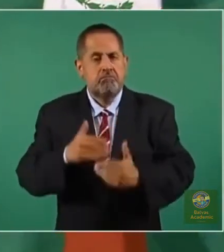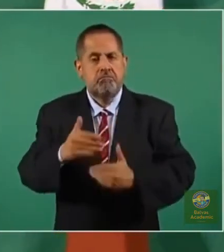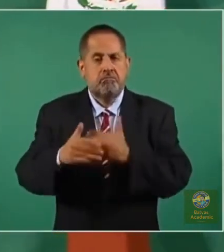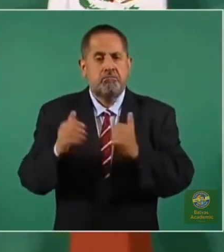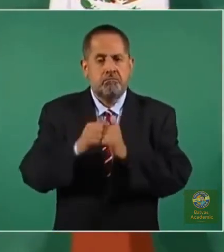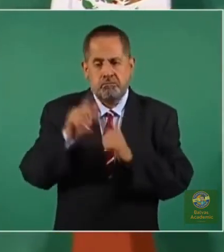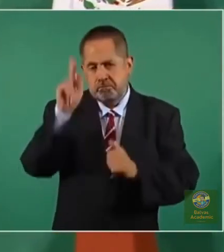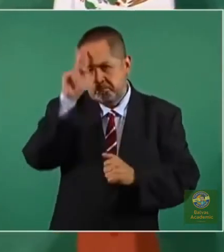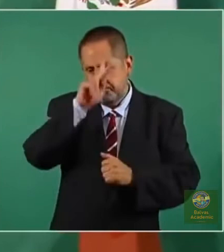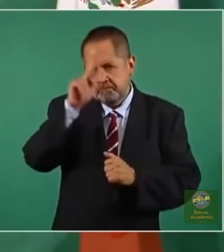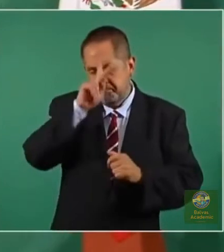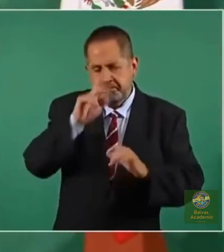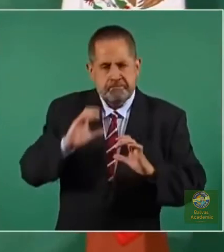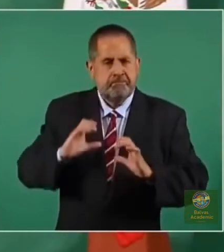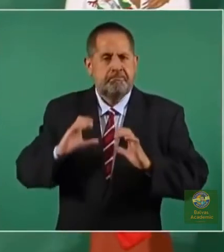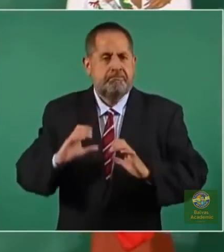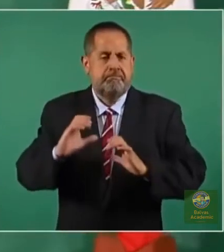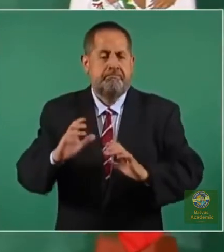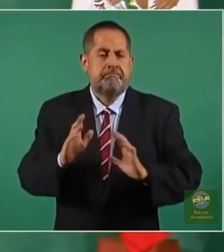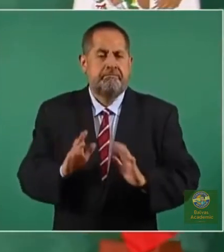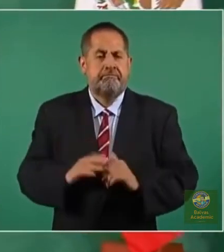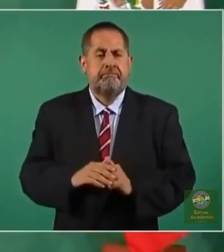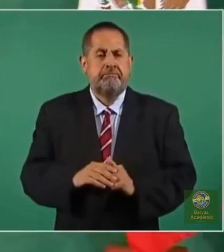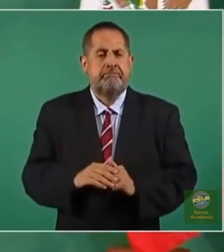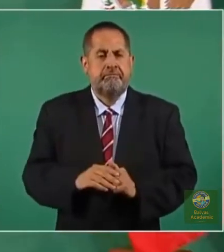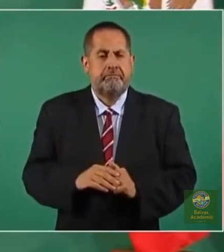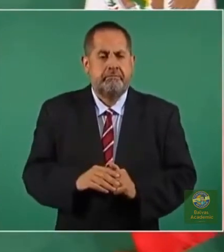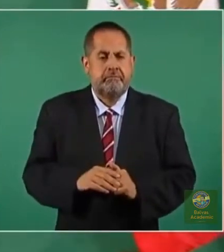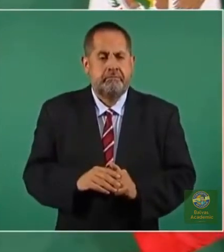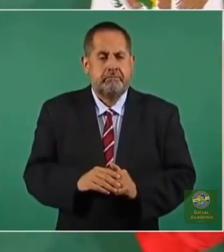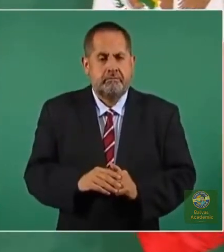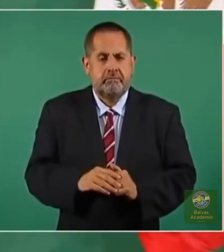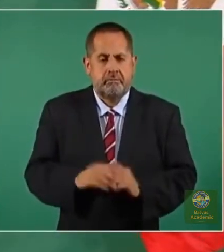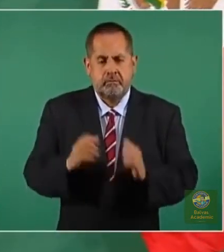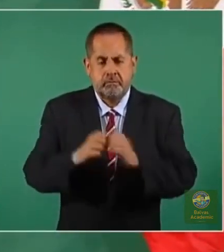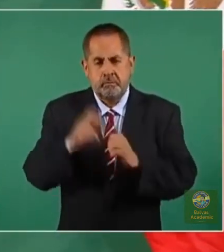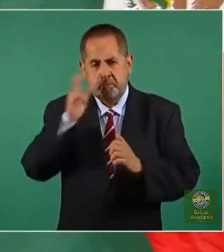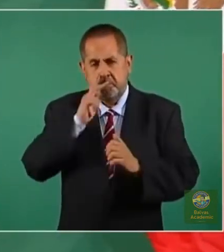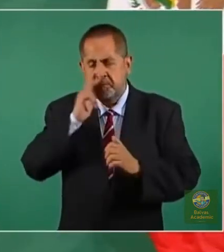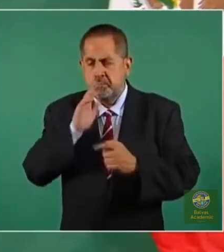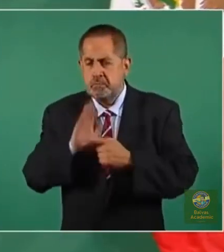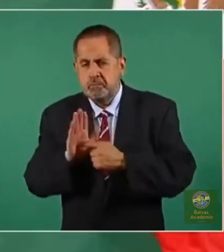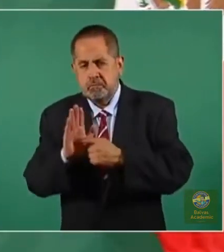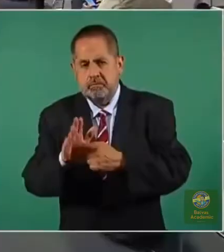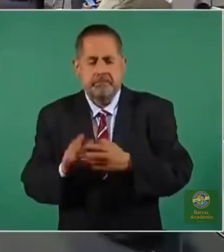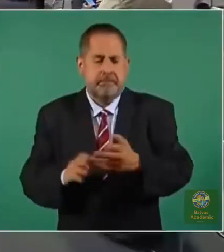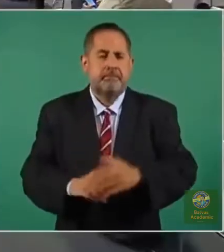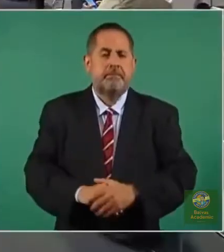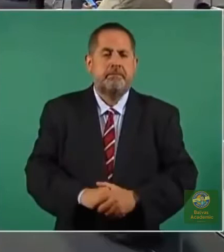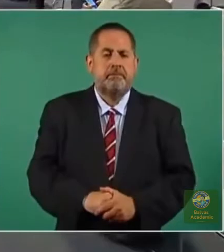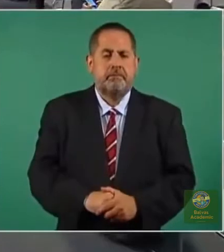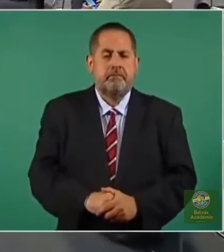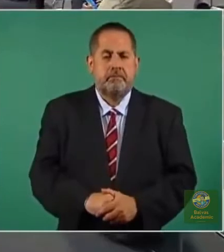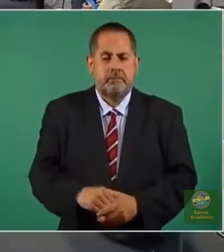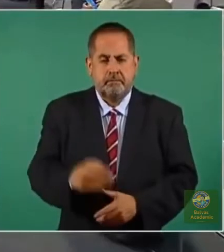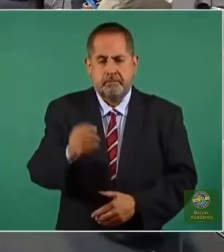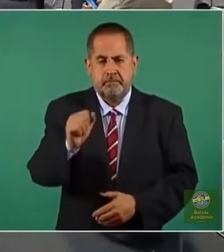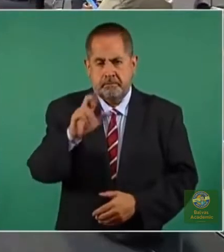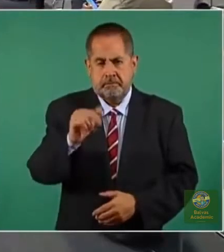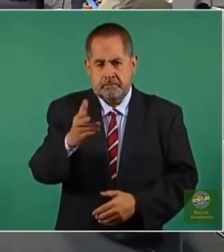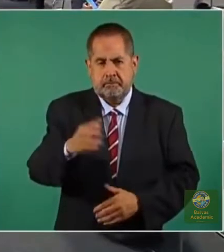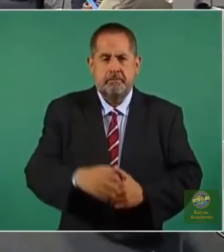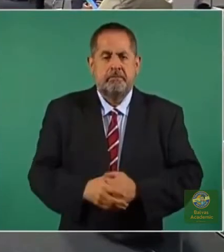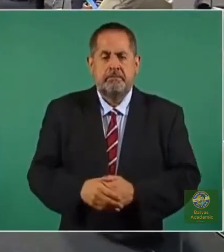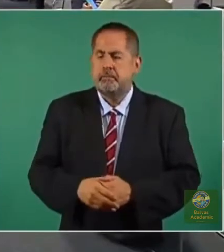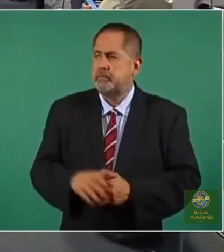con prudencia, con evidencias. Adelante, Sara. Gracias,